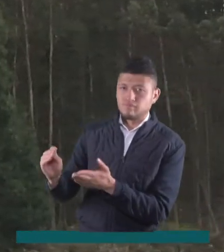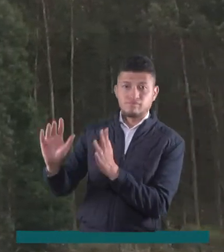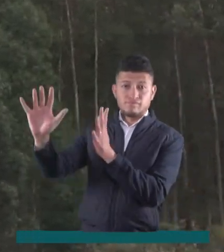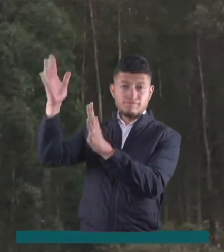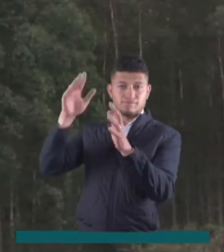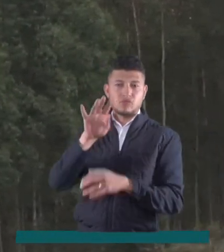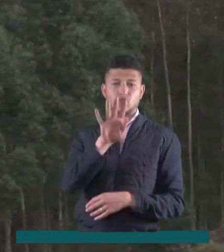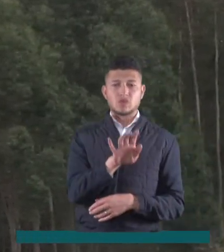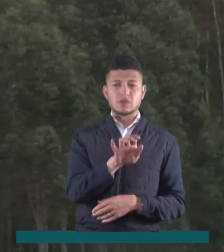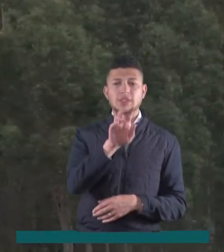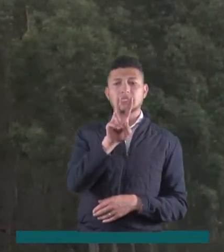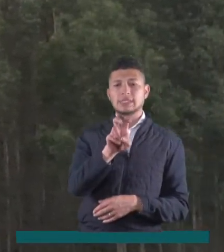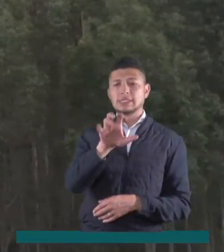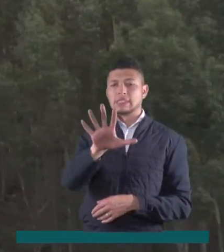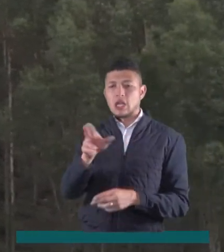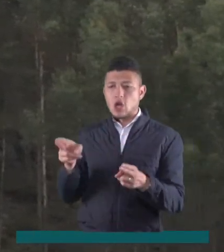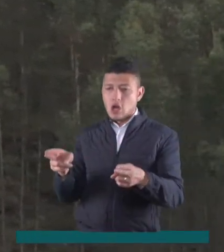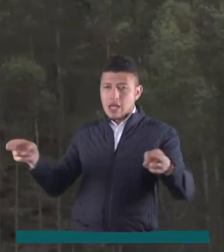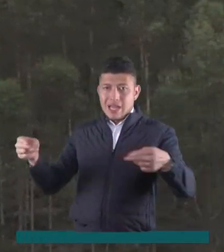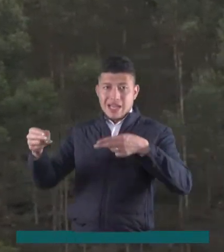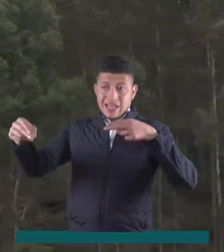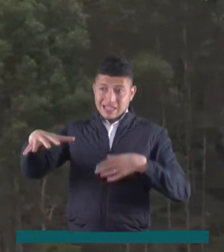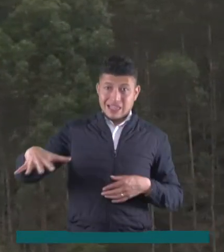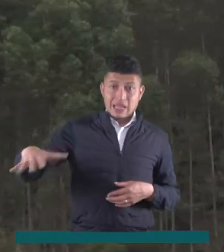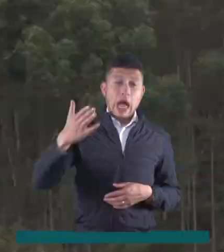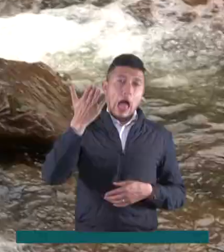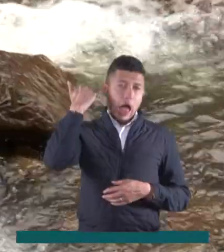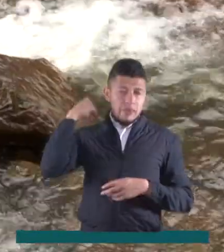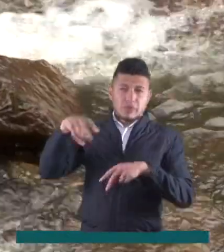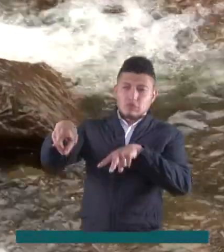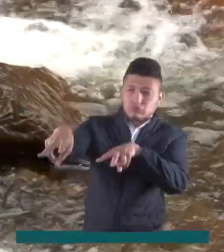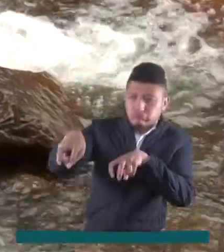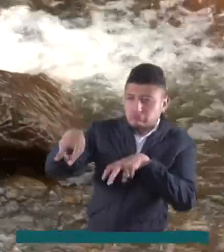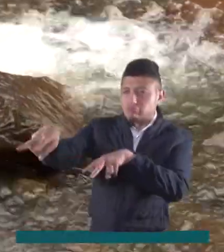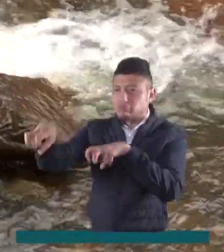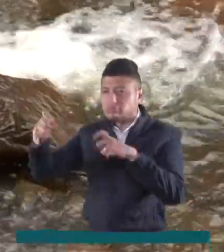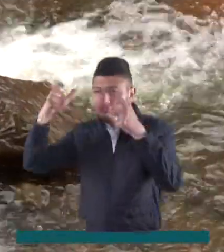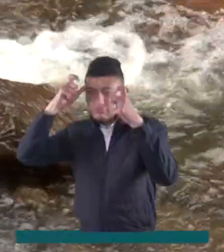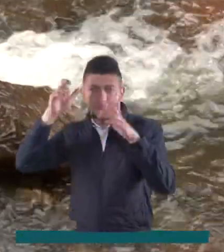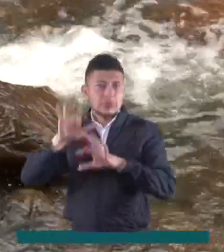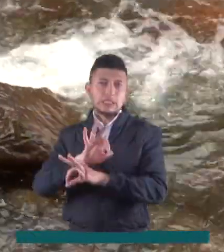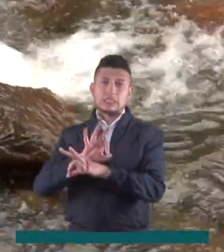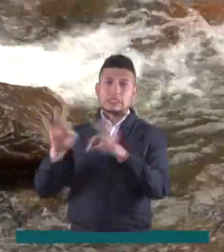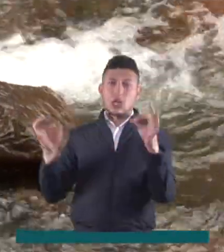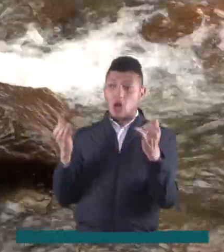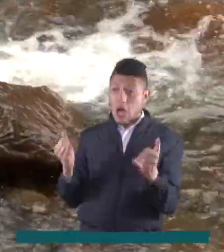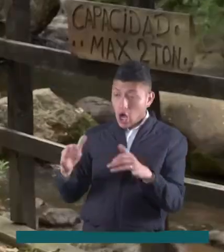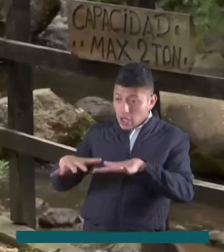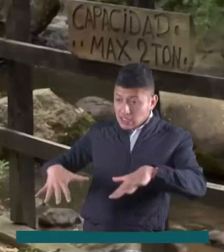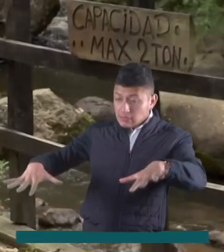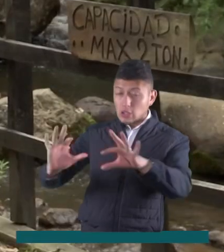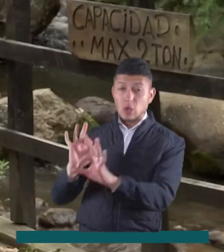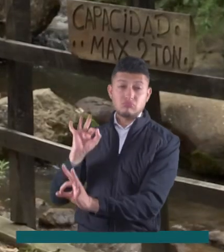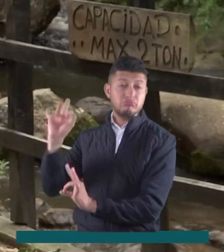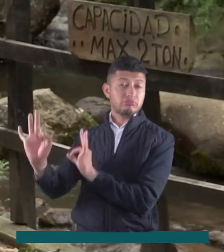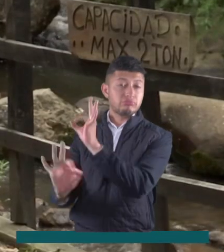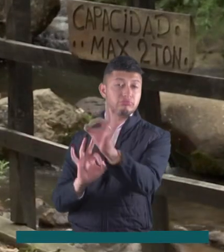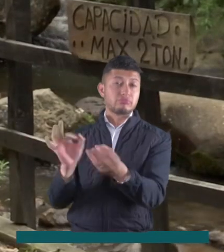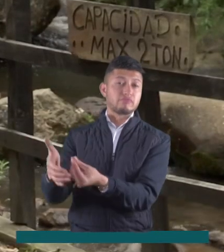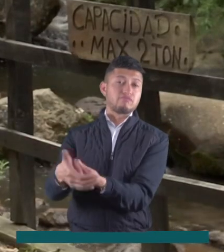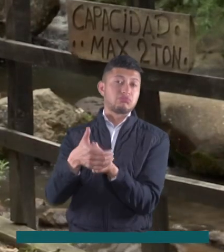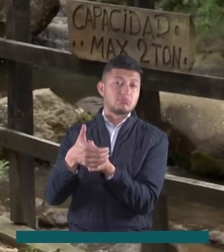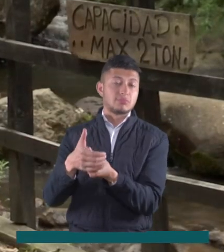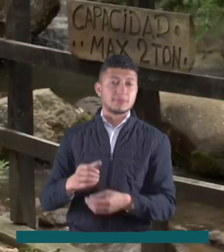975 hectáreas que anteriormente se usaban para actividades agrícolas y pecuarias y hoy son seleccionadas como espacios de